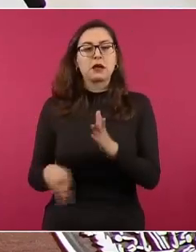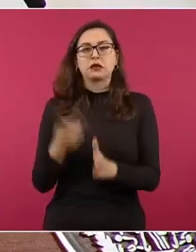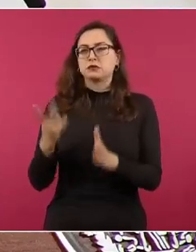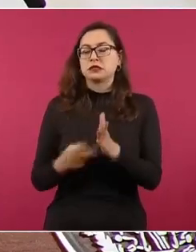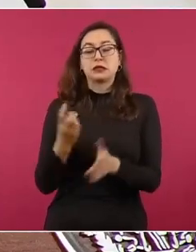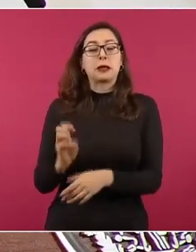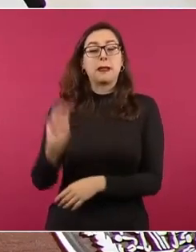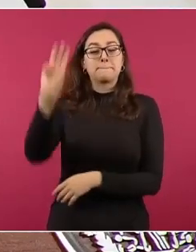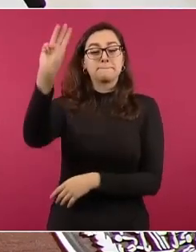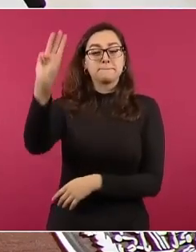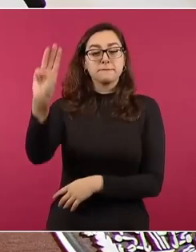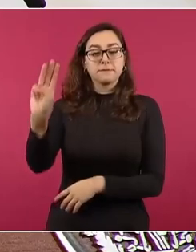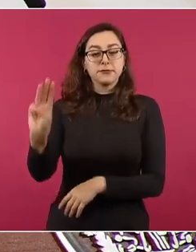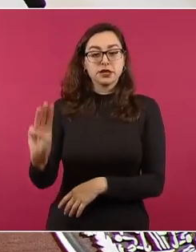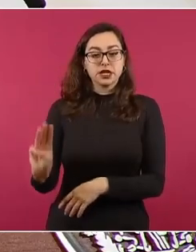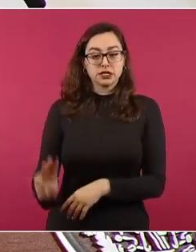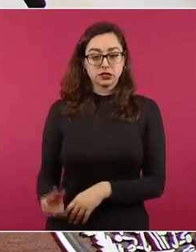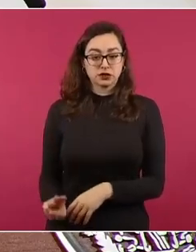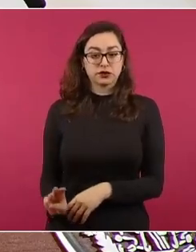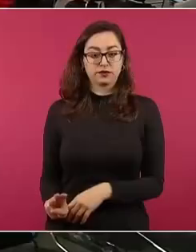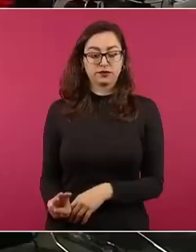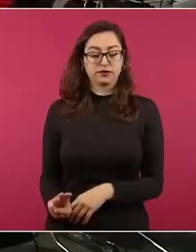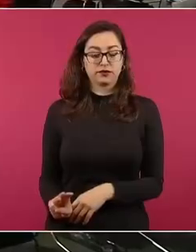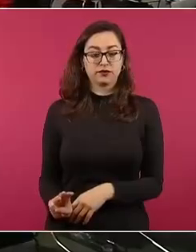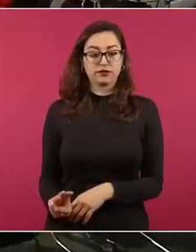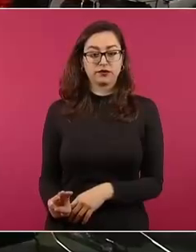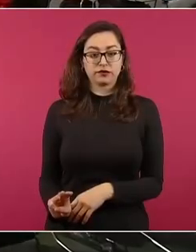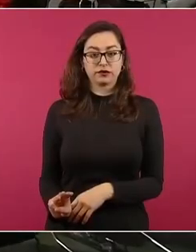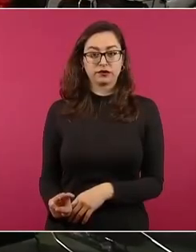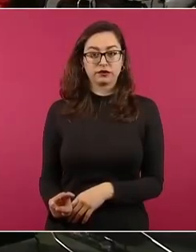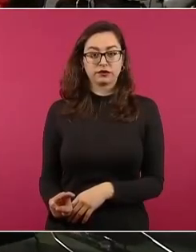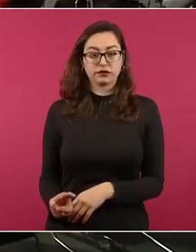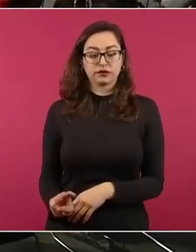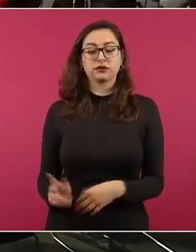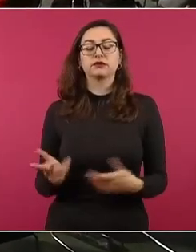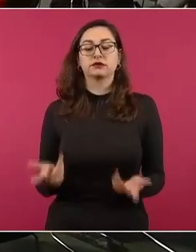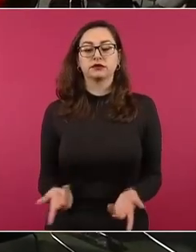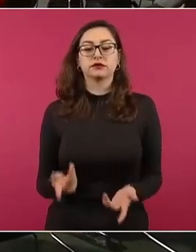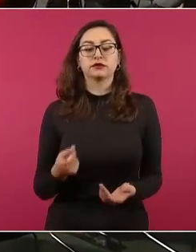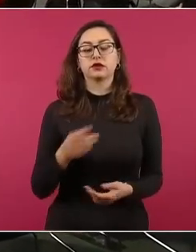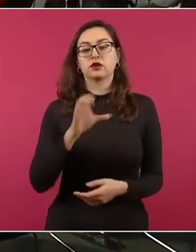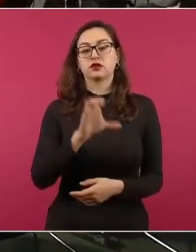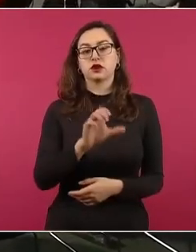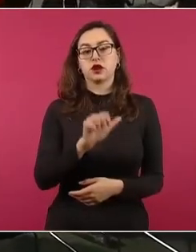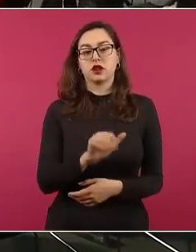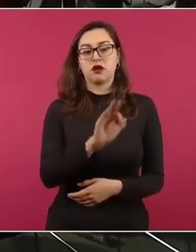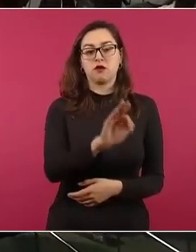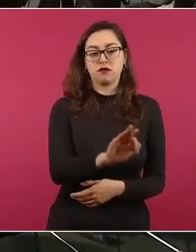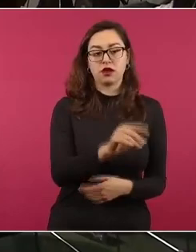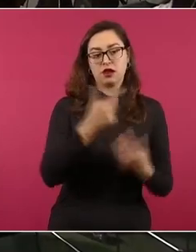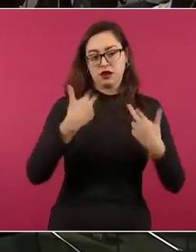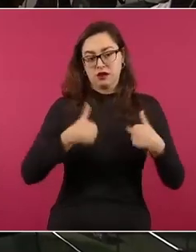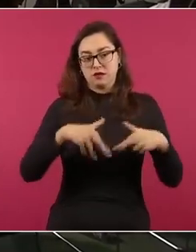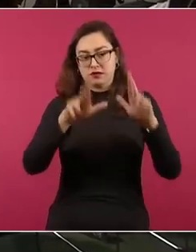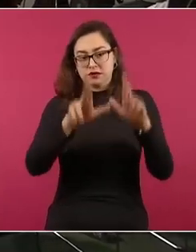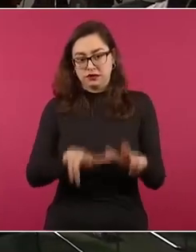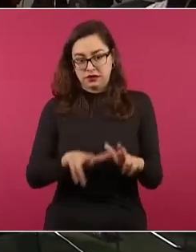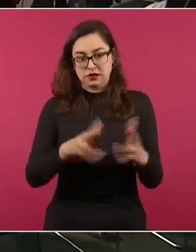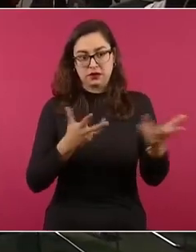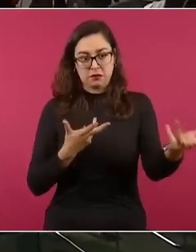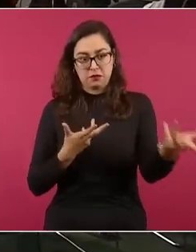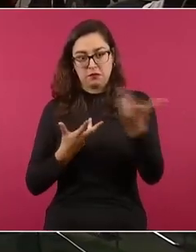reunimos precisamente con el Consejo de la Judicatura, con una representación